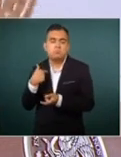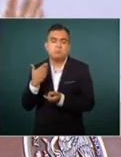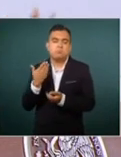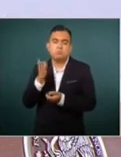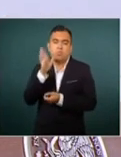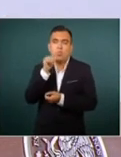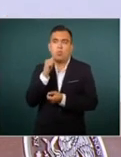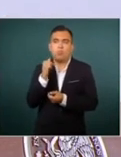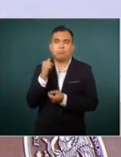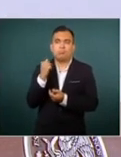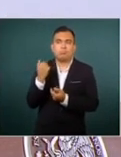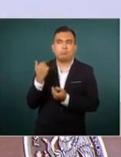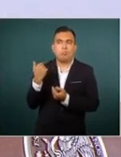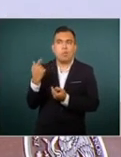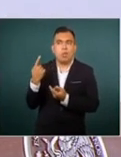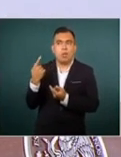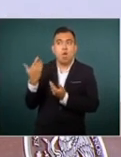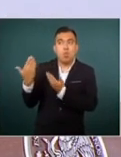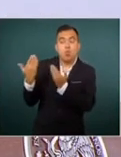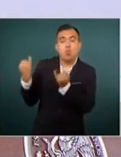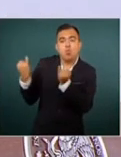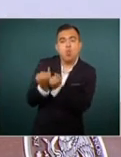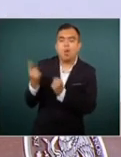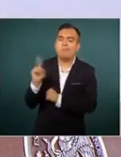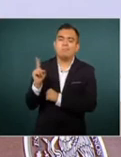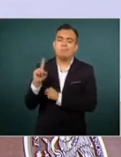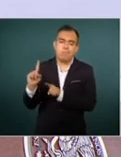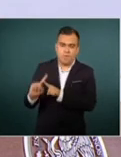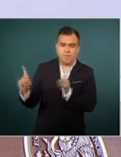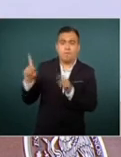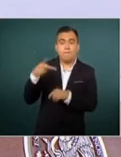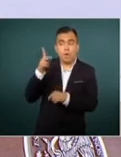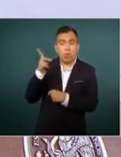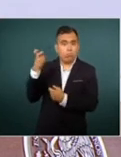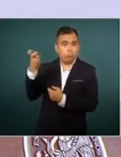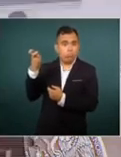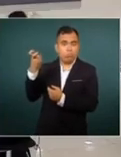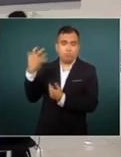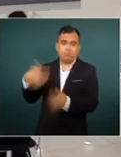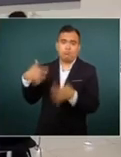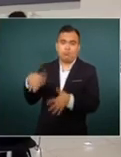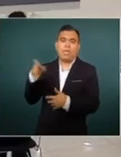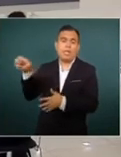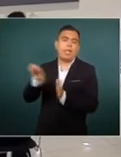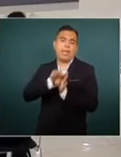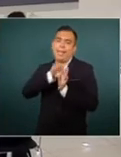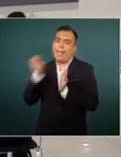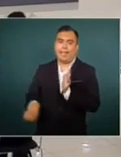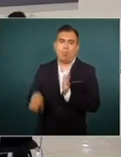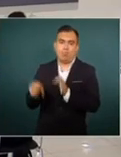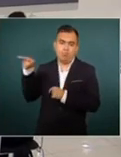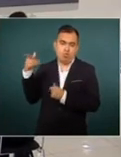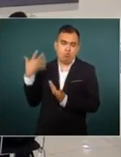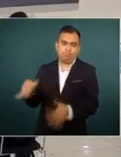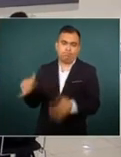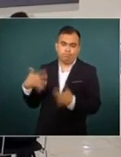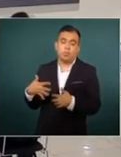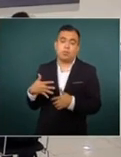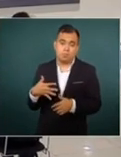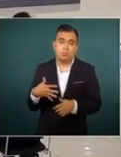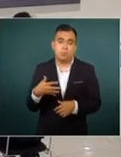puedo comparar con personajes así pero son inspiración y son ejemplo y en ese sentido lo único que yo puedo decir es que